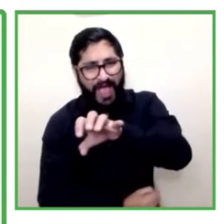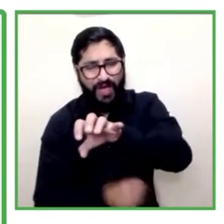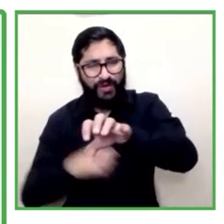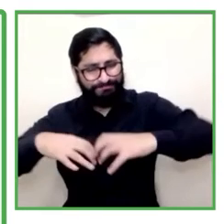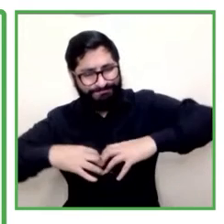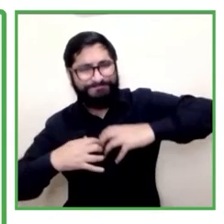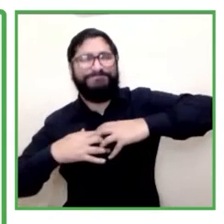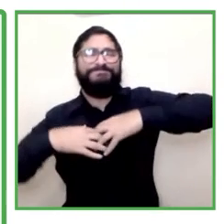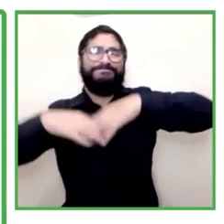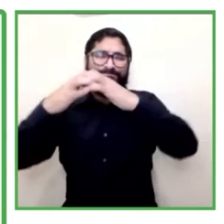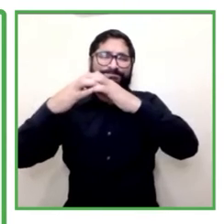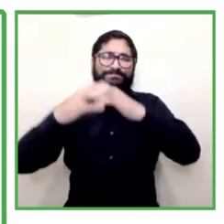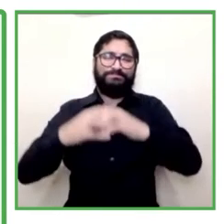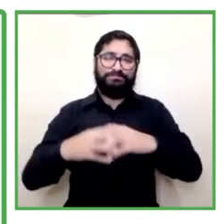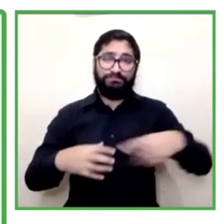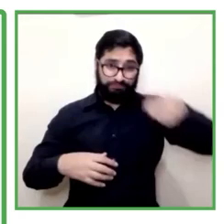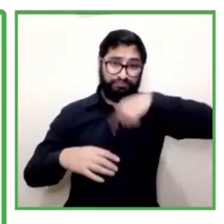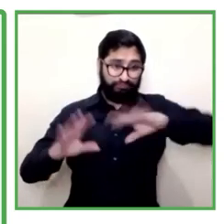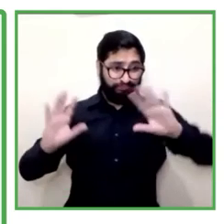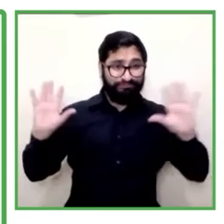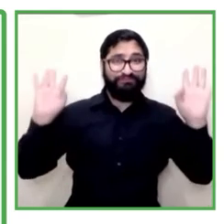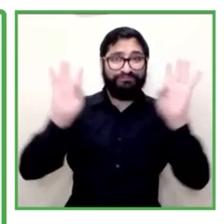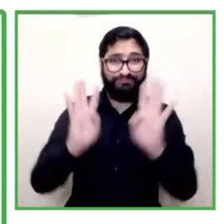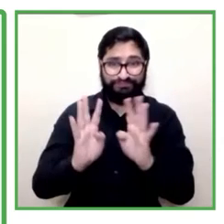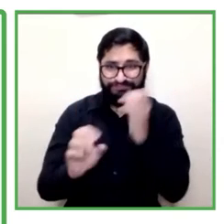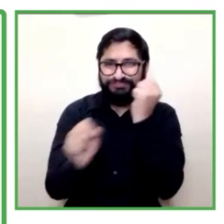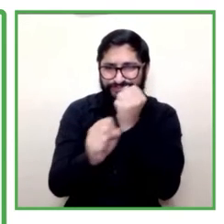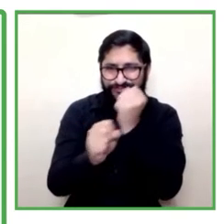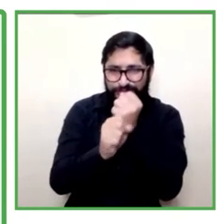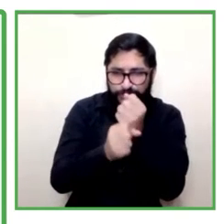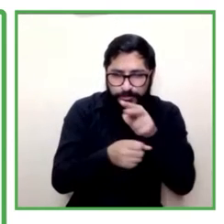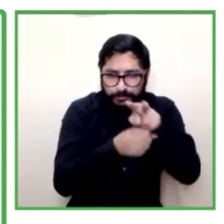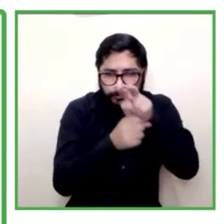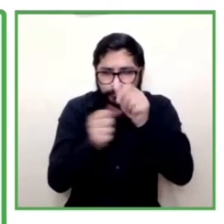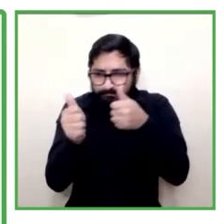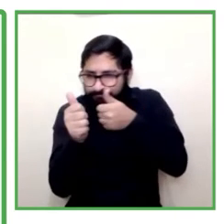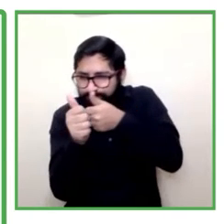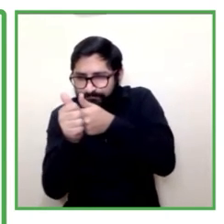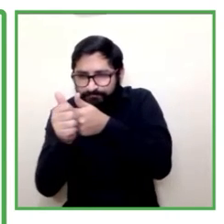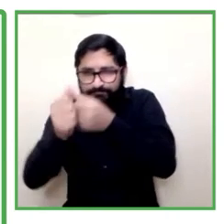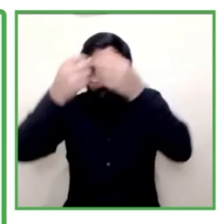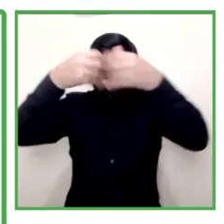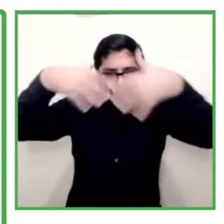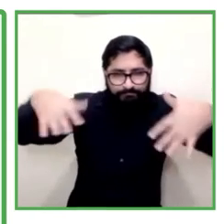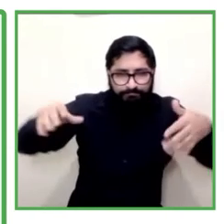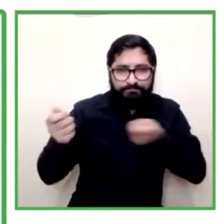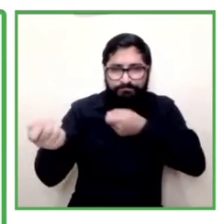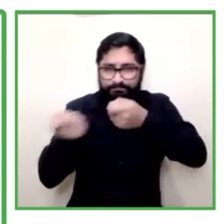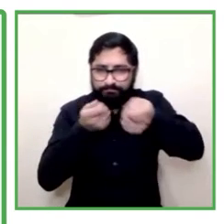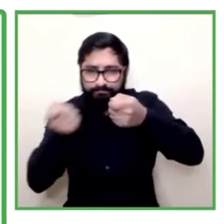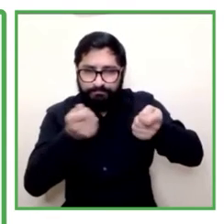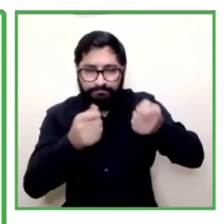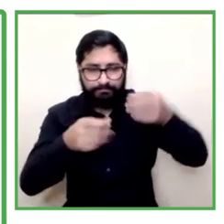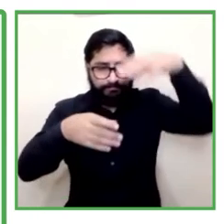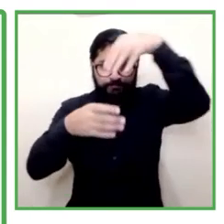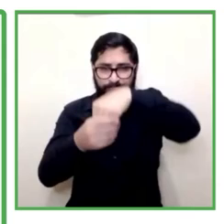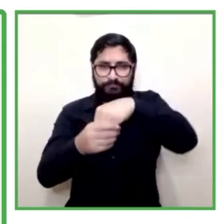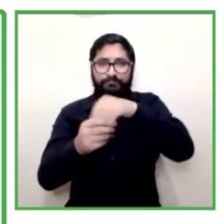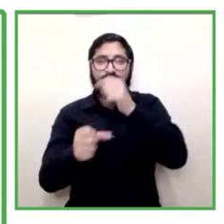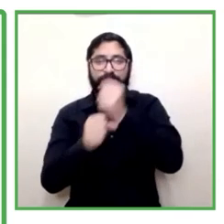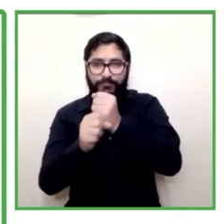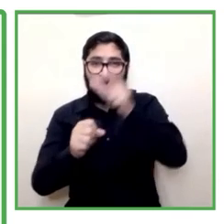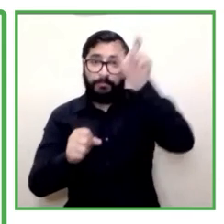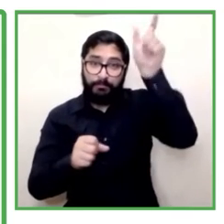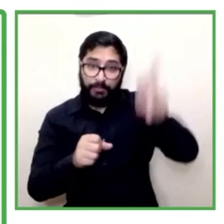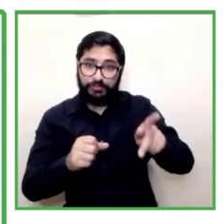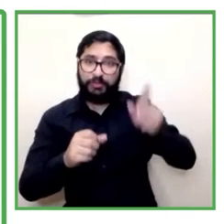administrativa plataforma a través de la cual los empresarios pueden consultar nuestros aspirantes a algún